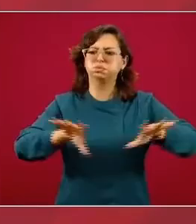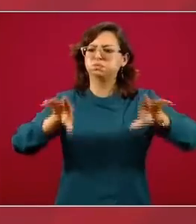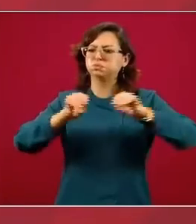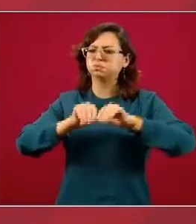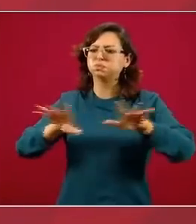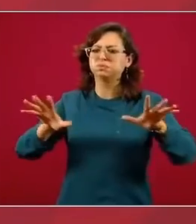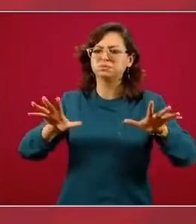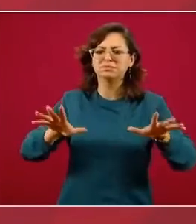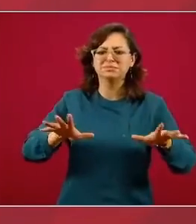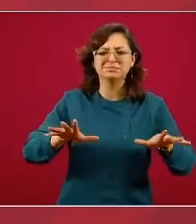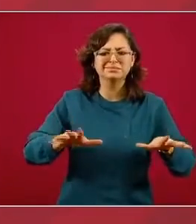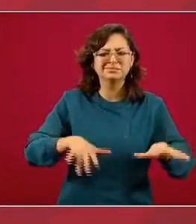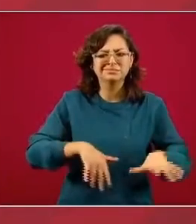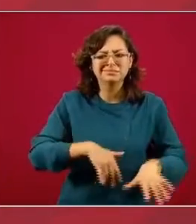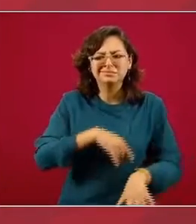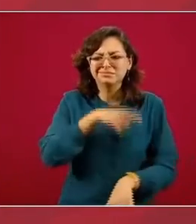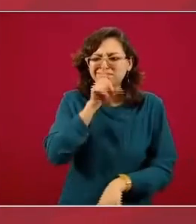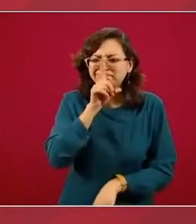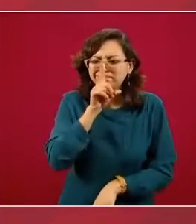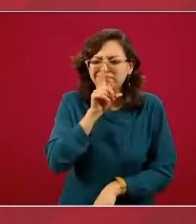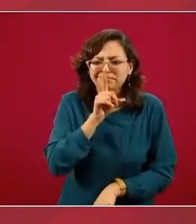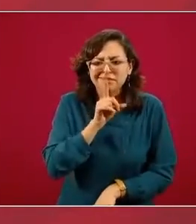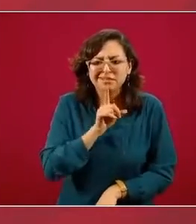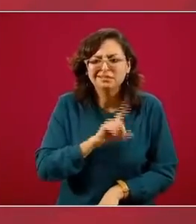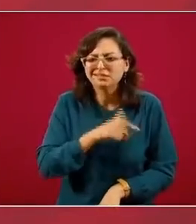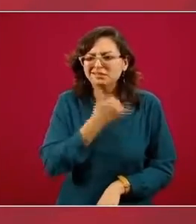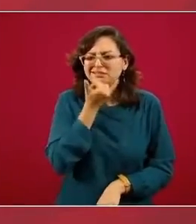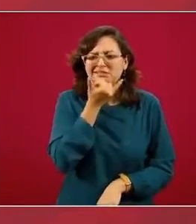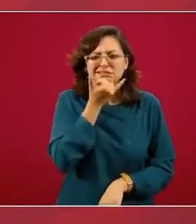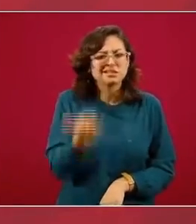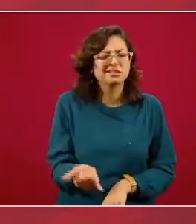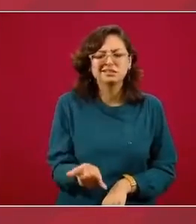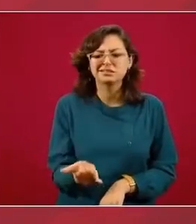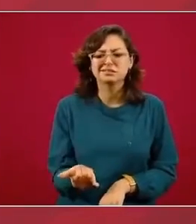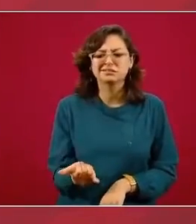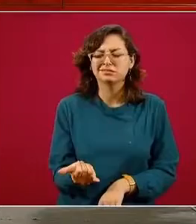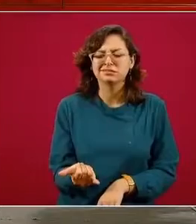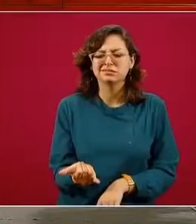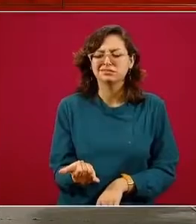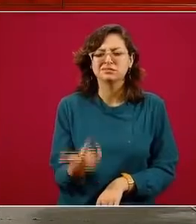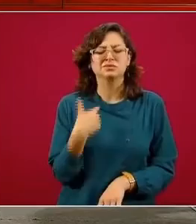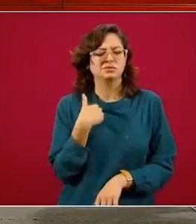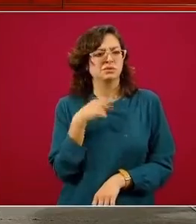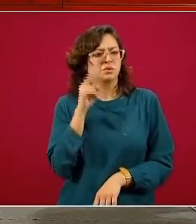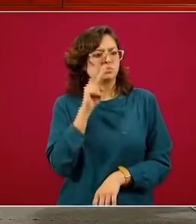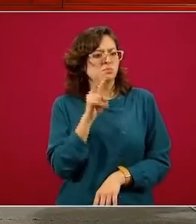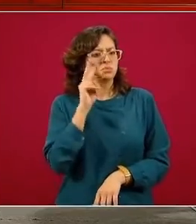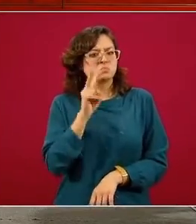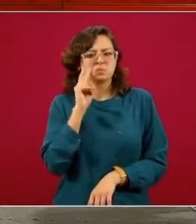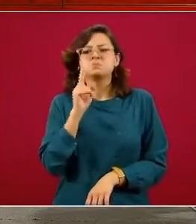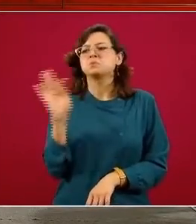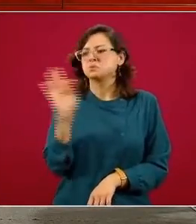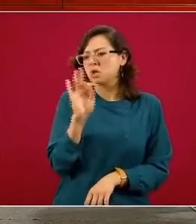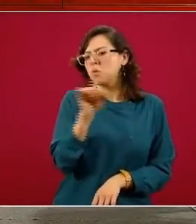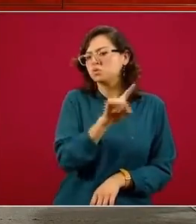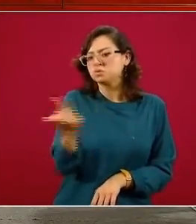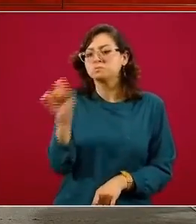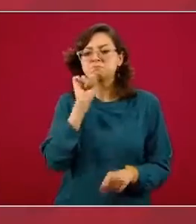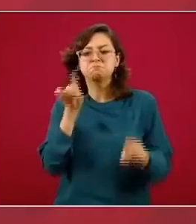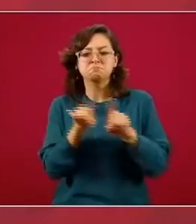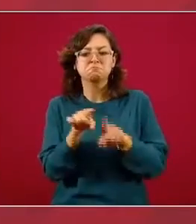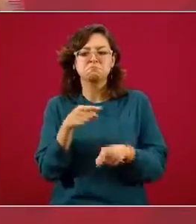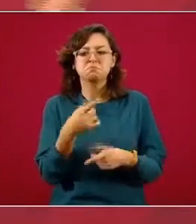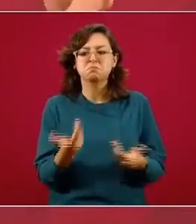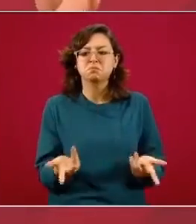es falso así de simple, es falso. Lo que he visto en algunas planas seguramente varios de ustedes también es que